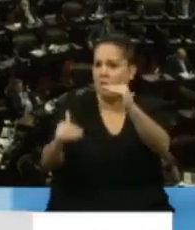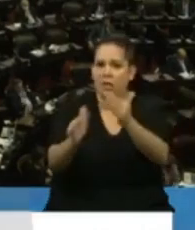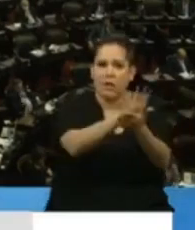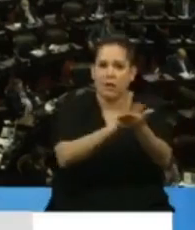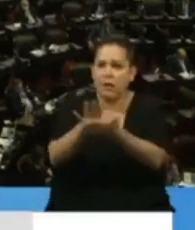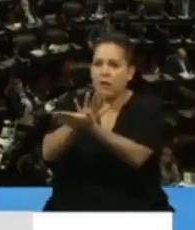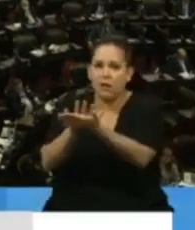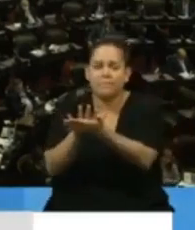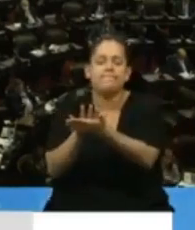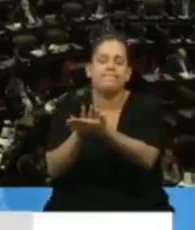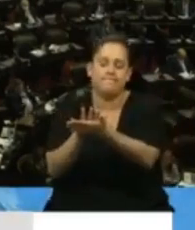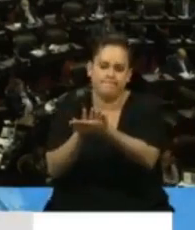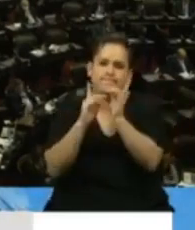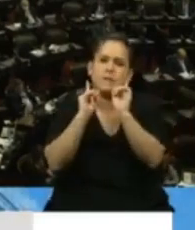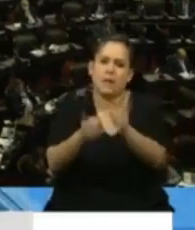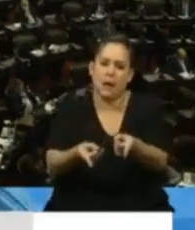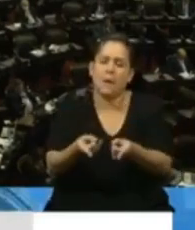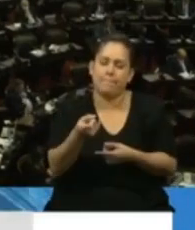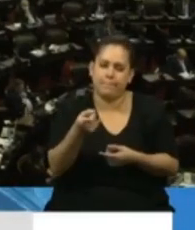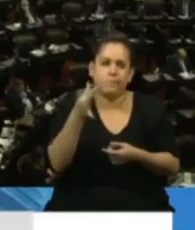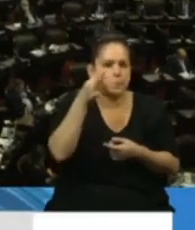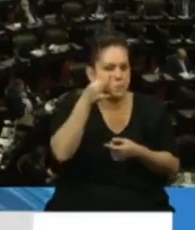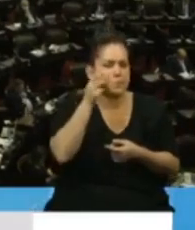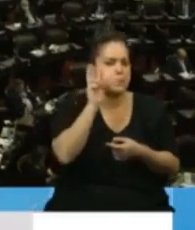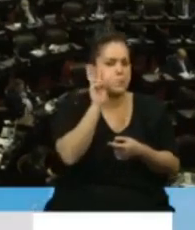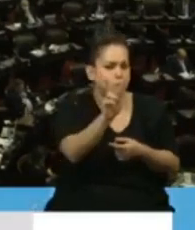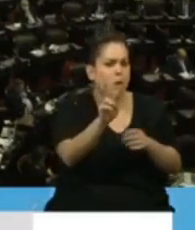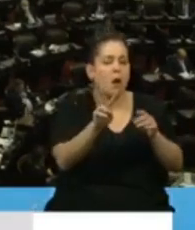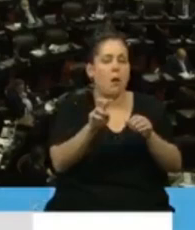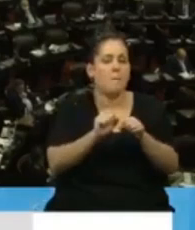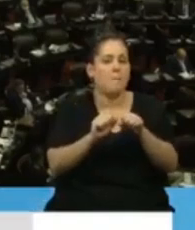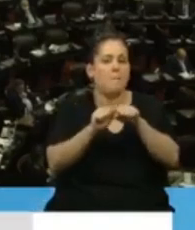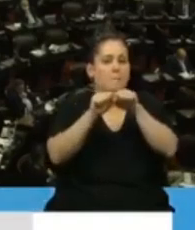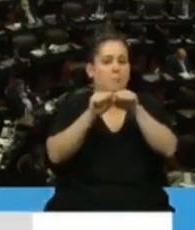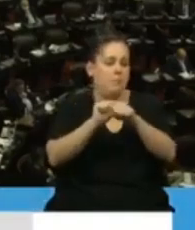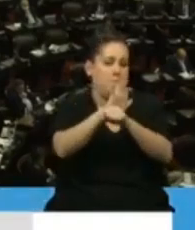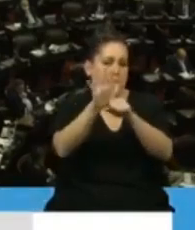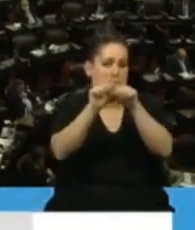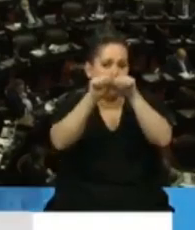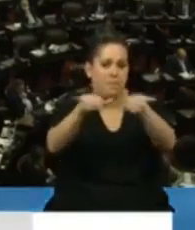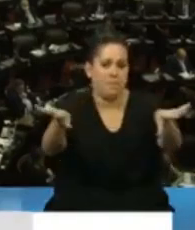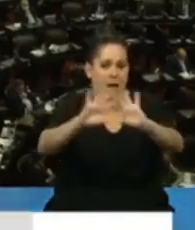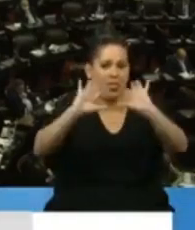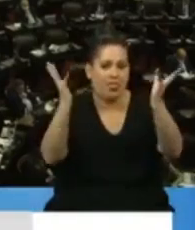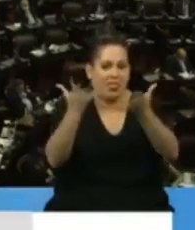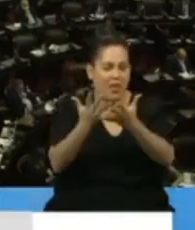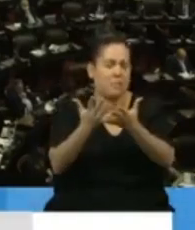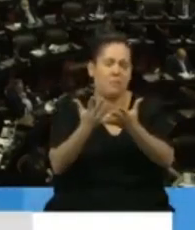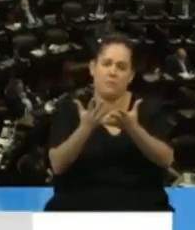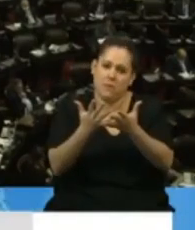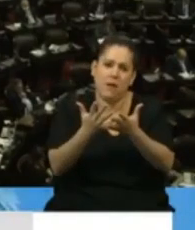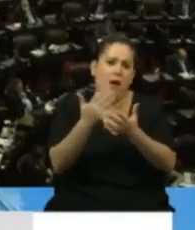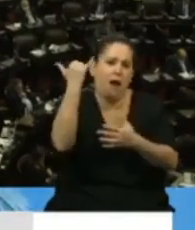hemos visto que como la pandemia traspasa todos los límites y